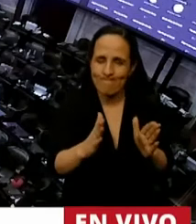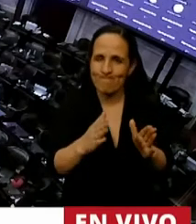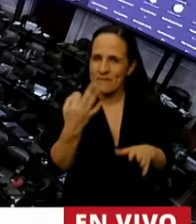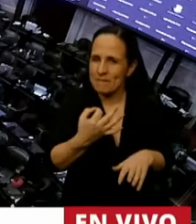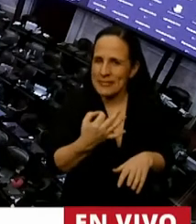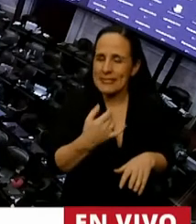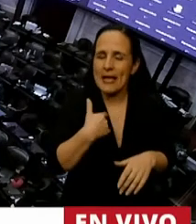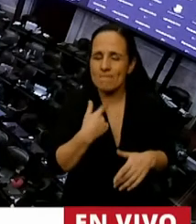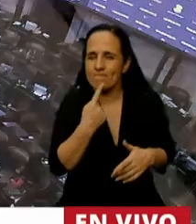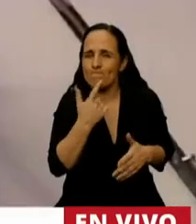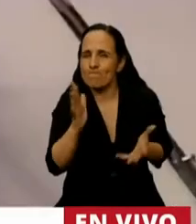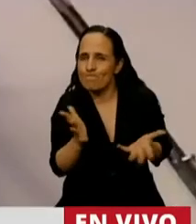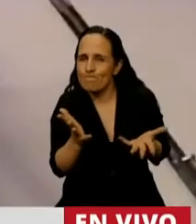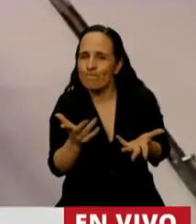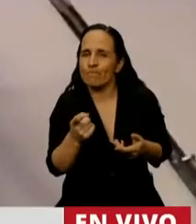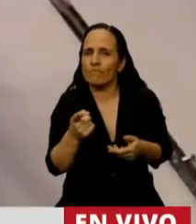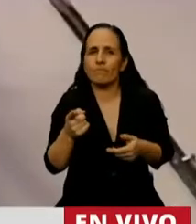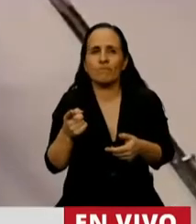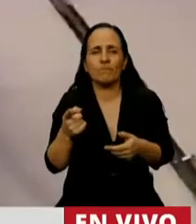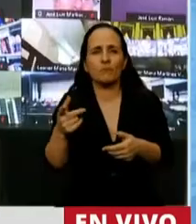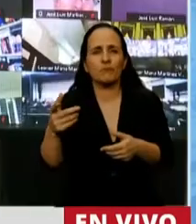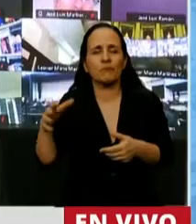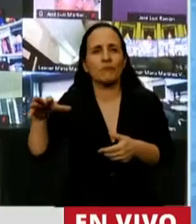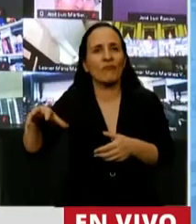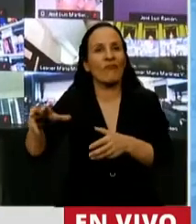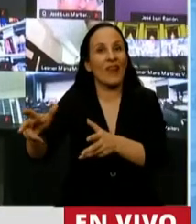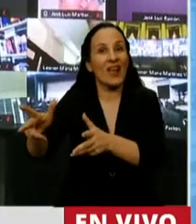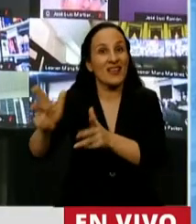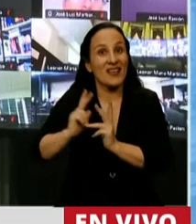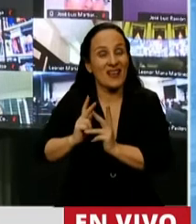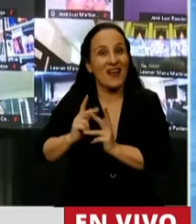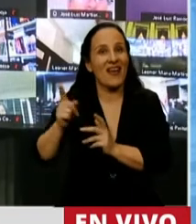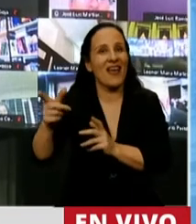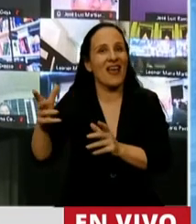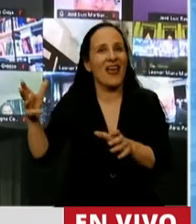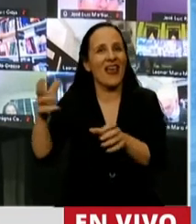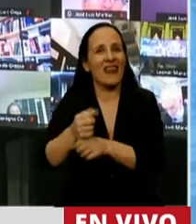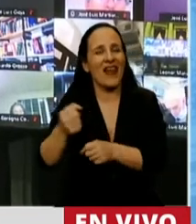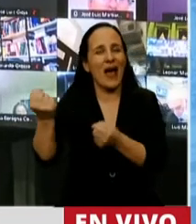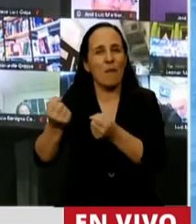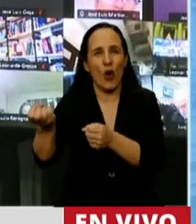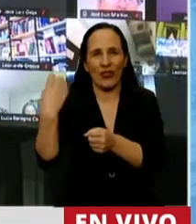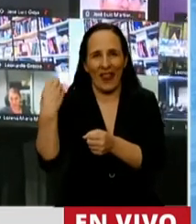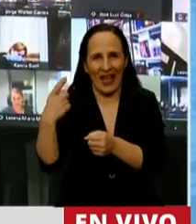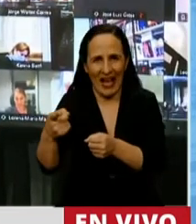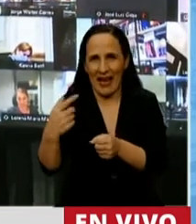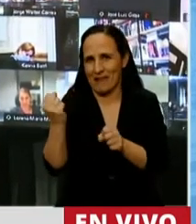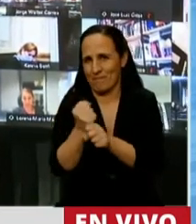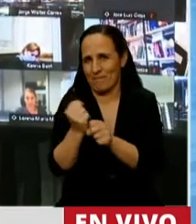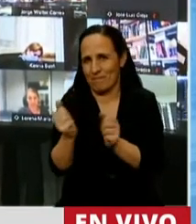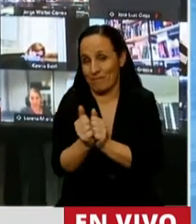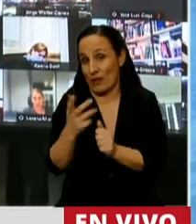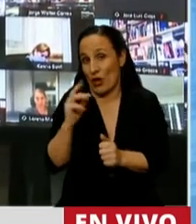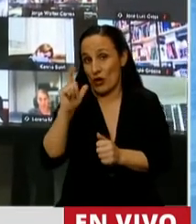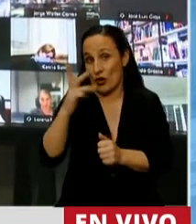una inquietud que me acercó el sector de transporte automotor de cargas con el cual vengo trabajando, de mi